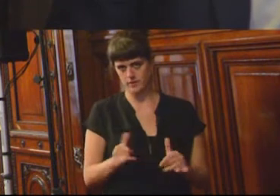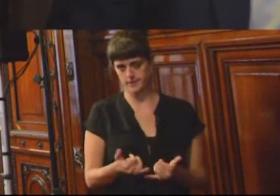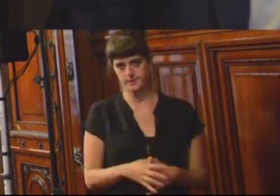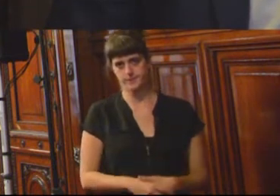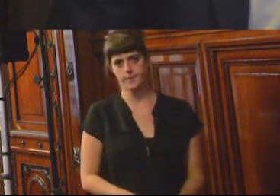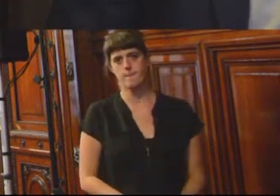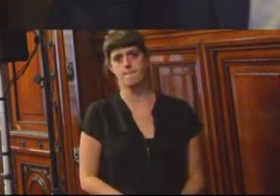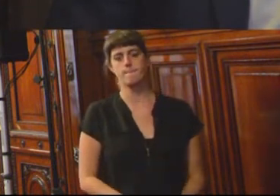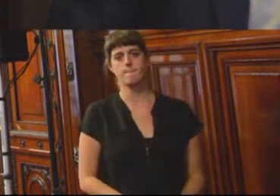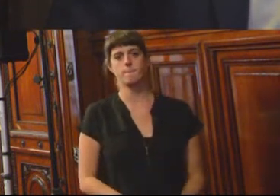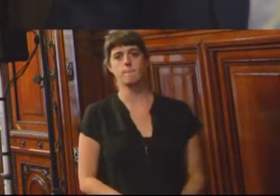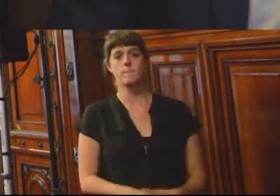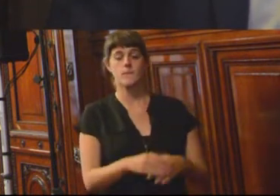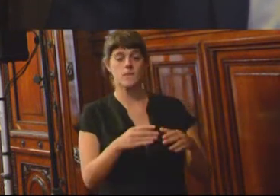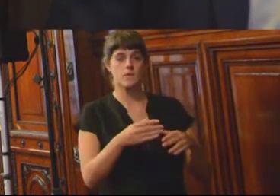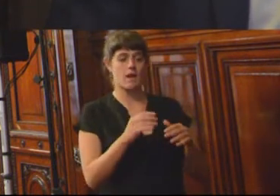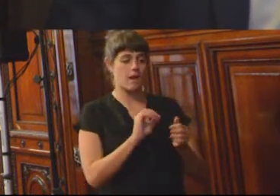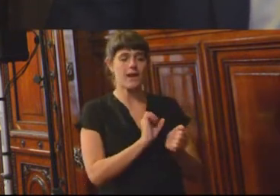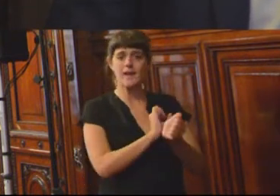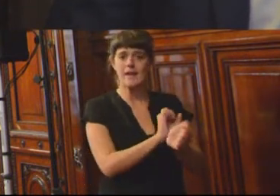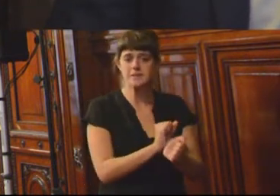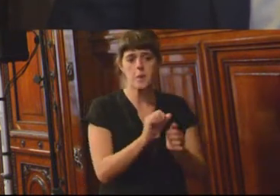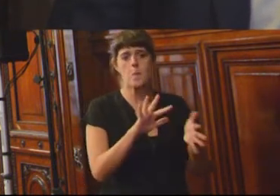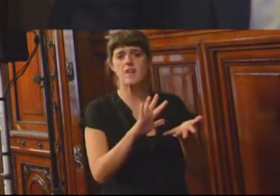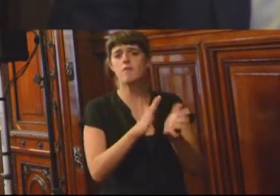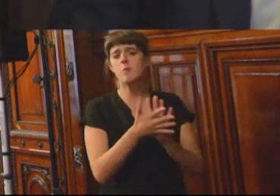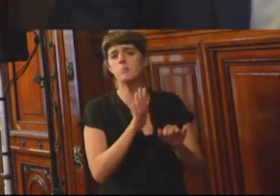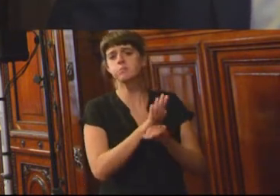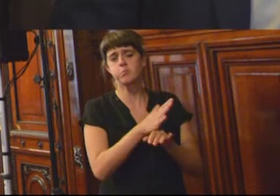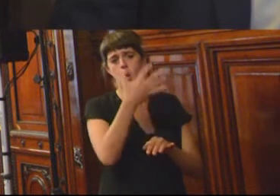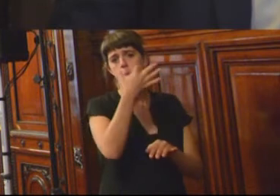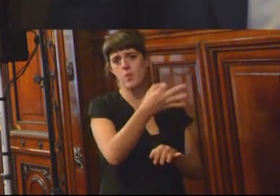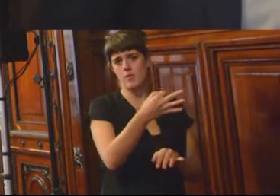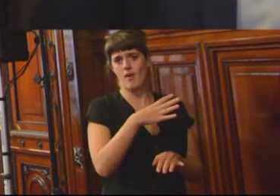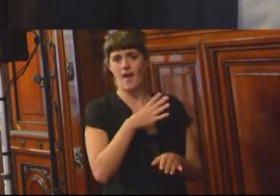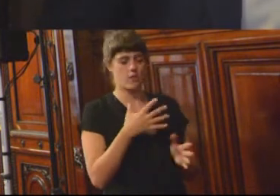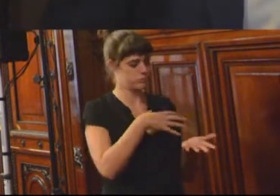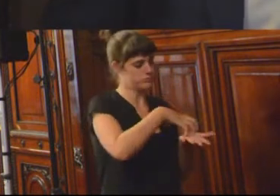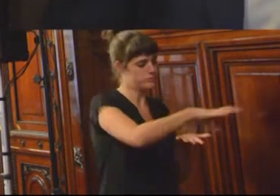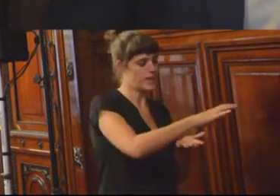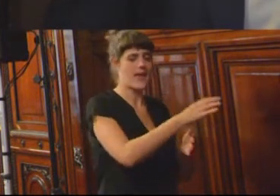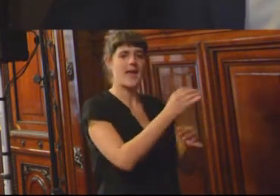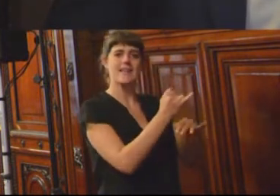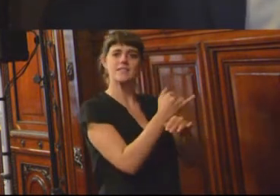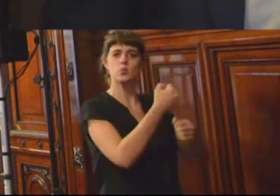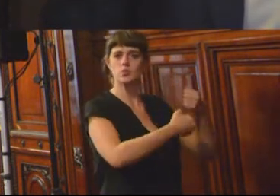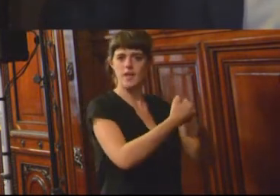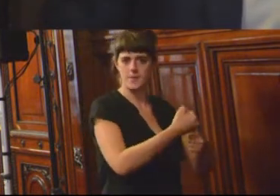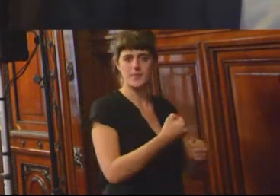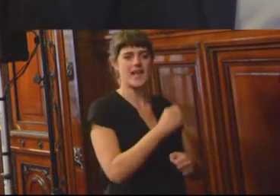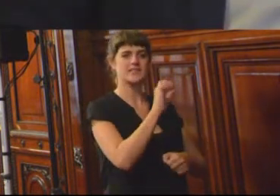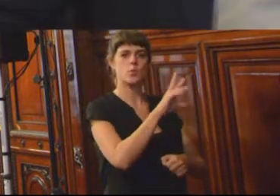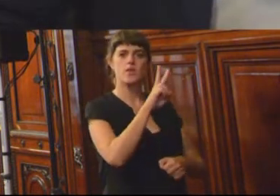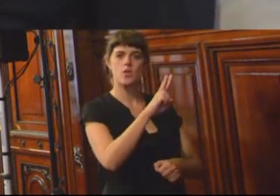La prisión parece un pueblito. Tiene lo que podríamos llamar un cordón industrial. Tiene 52 emprendimientos